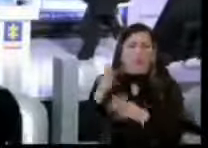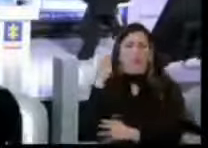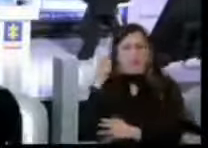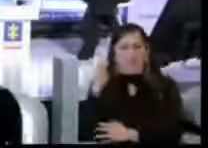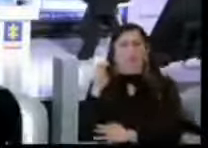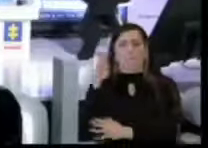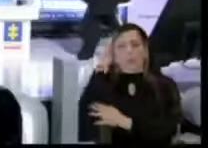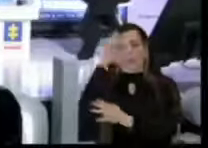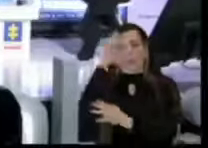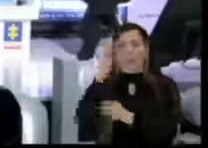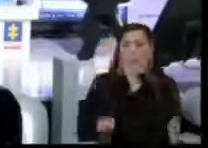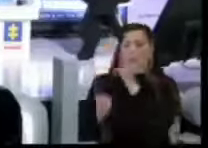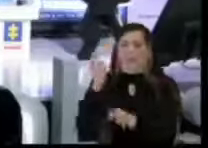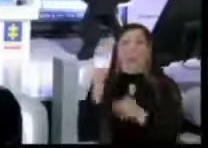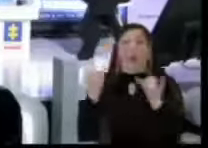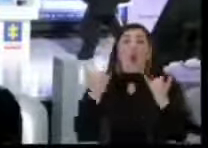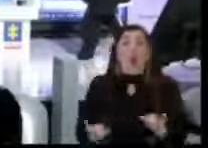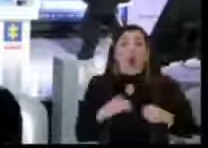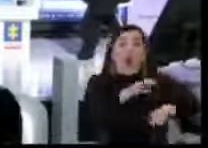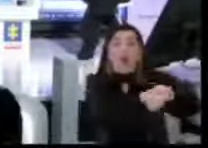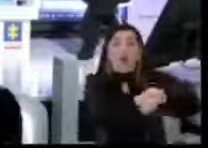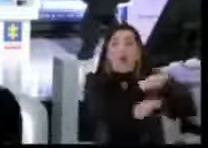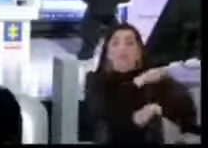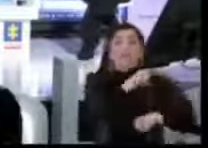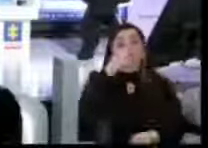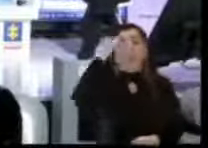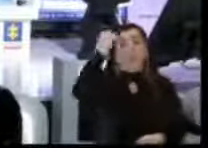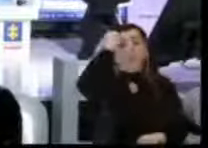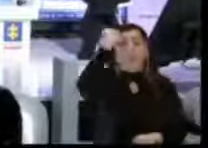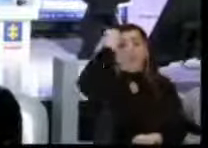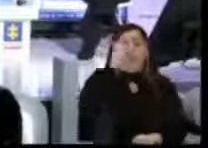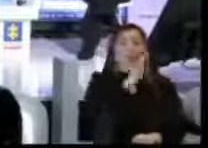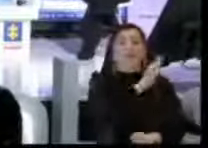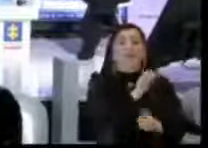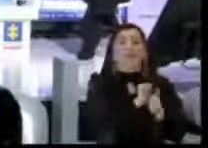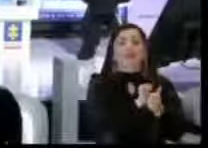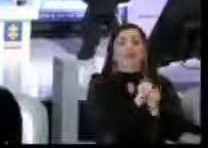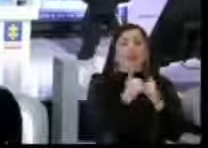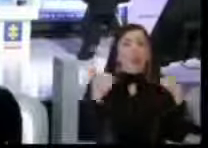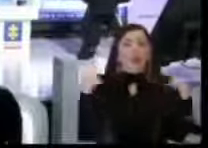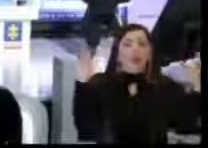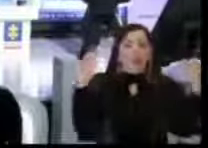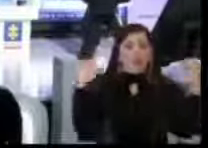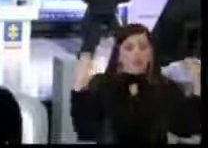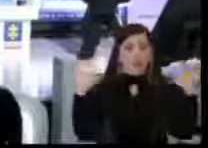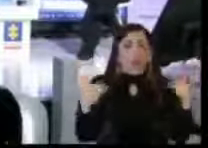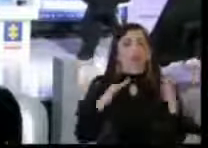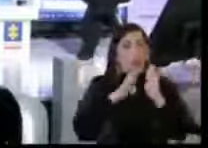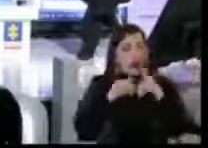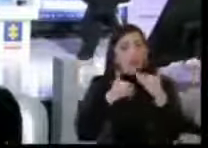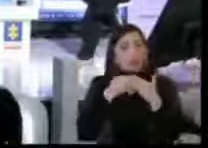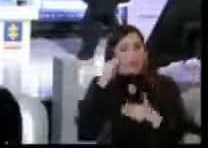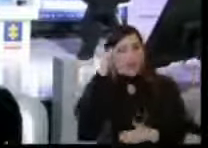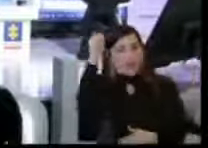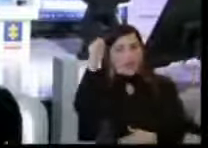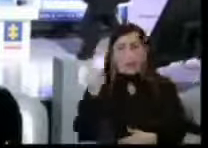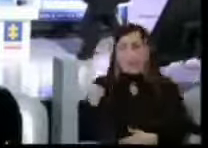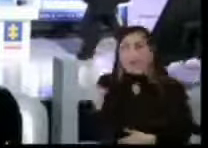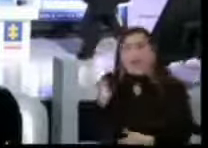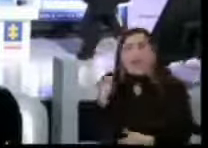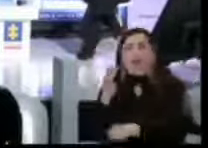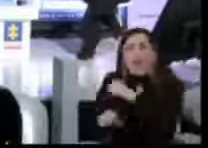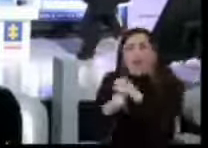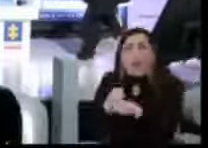judicial. El hoy capturado era profesor de educación física de este colegio en el norte de Bogotá, siendo la víctima una menor de